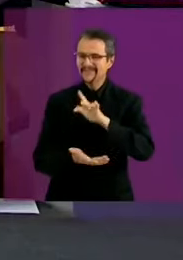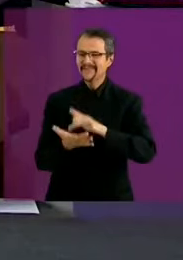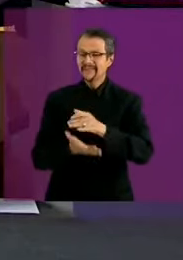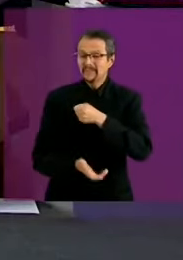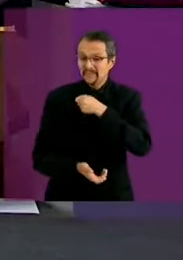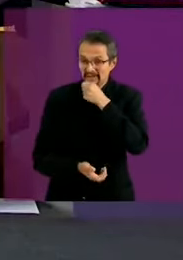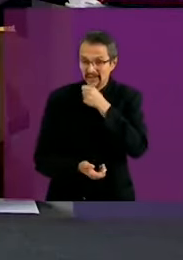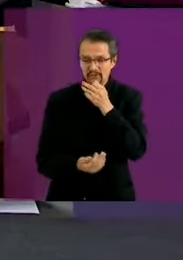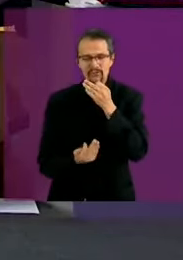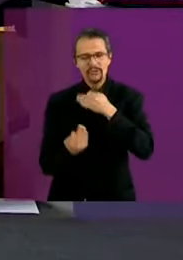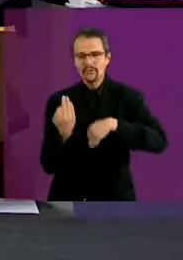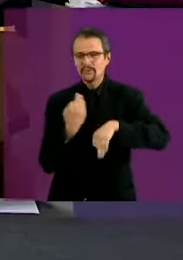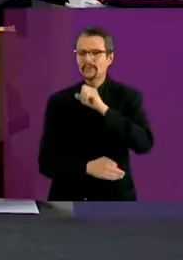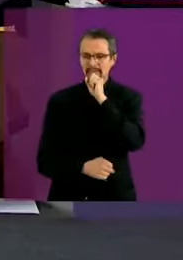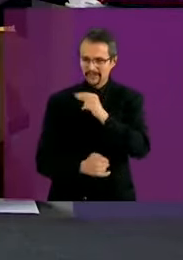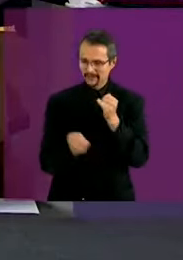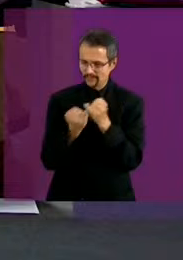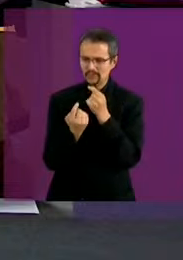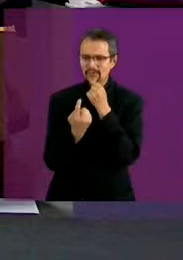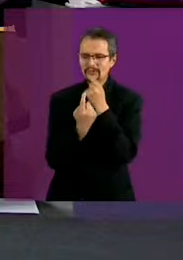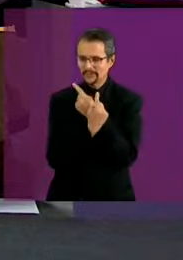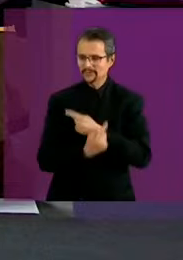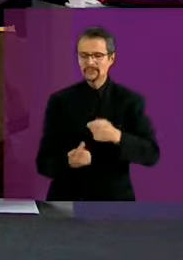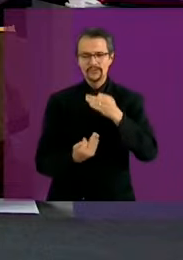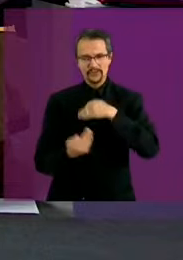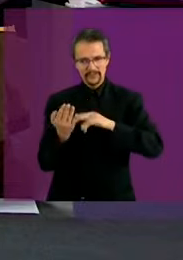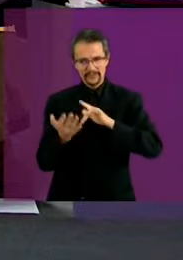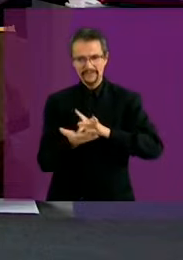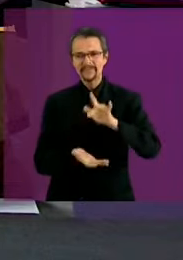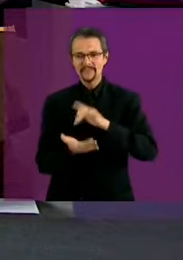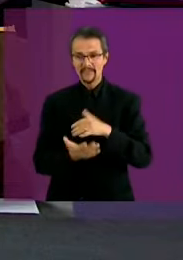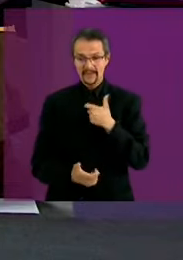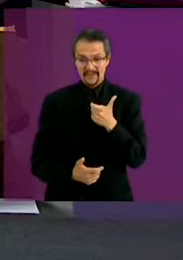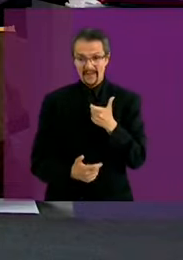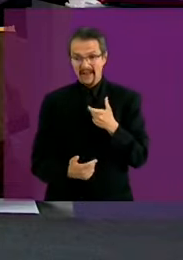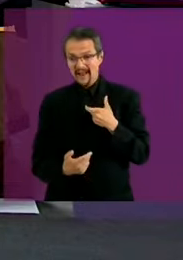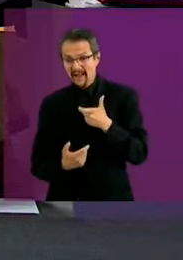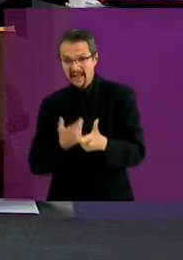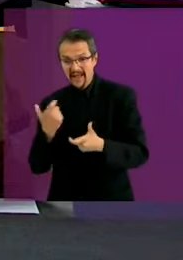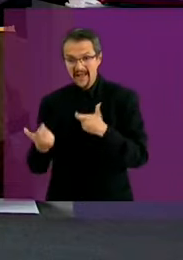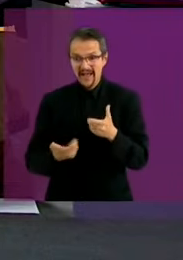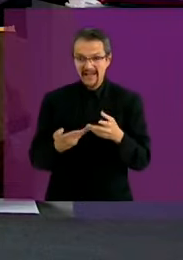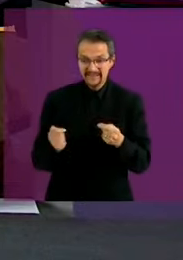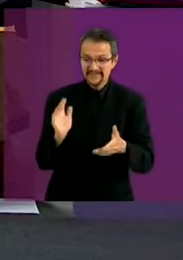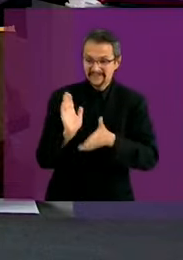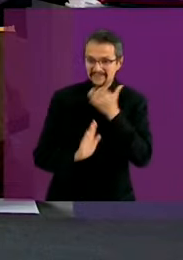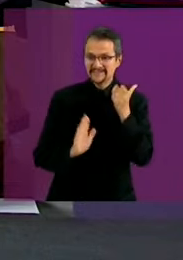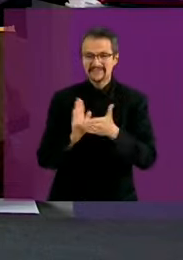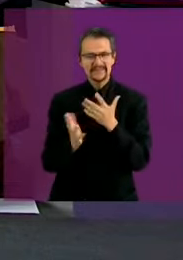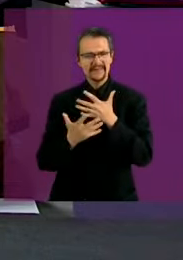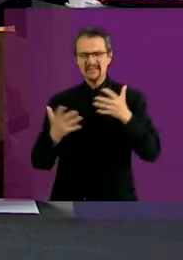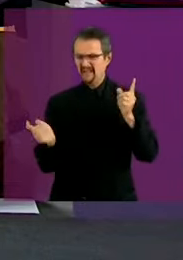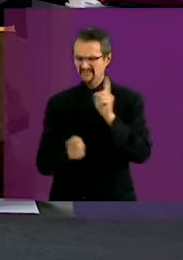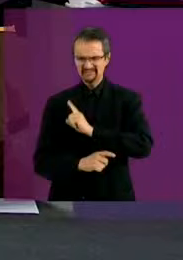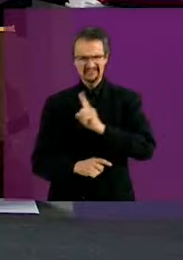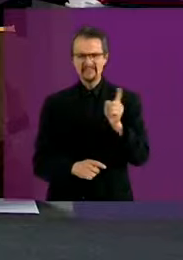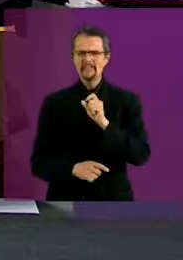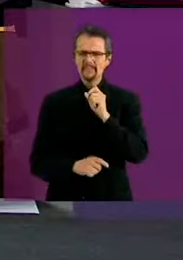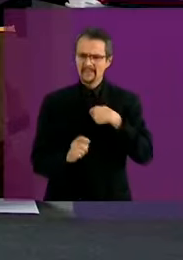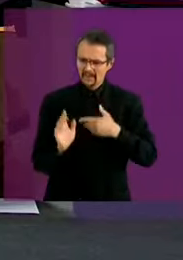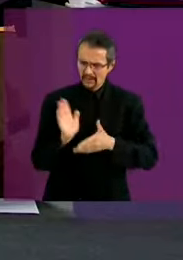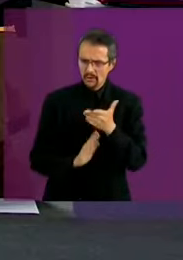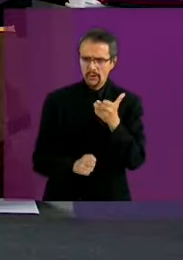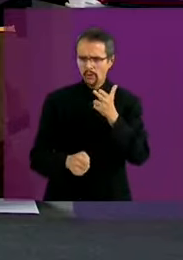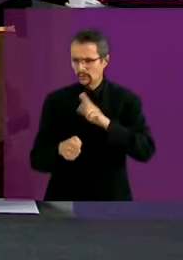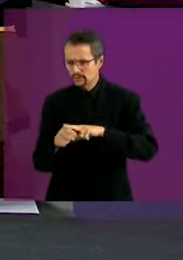niños. Voy a dejar de gastar el dinero en obras faraónicas. Mis obras faraónicas serán las escuelas, los hospitales y la seguridad